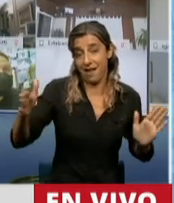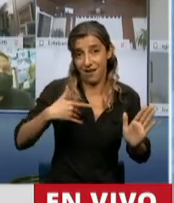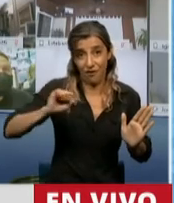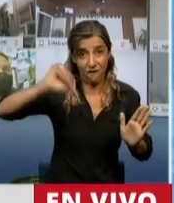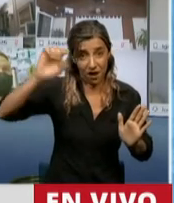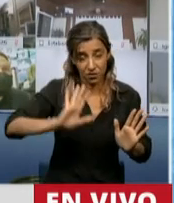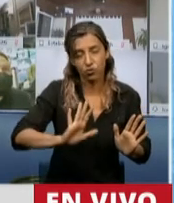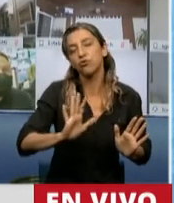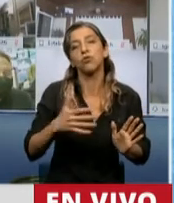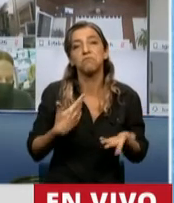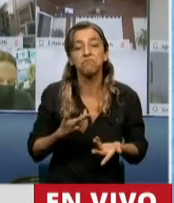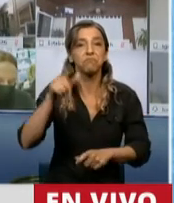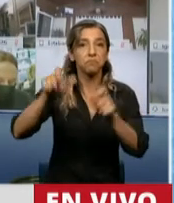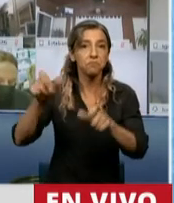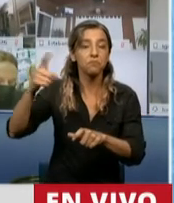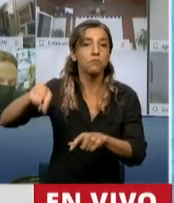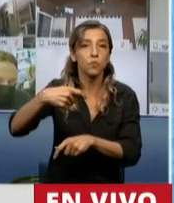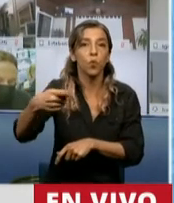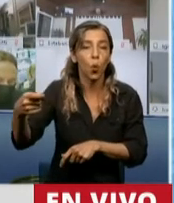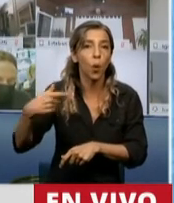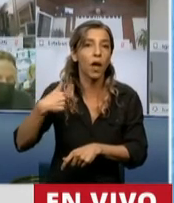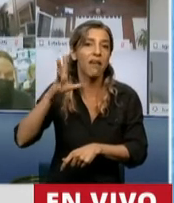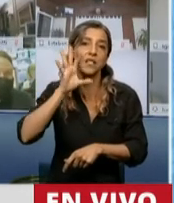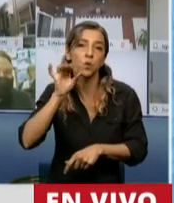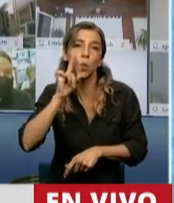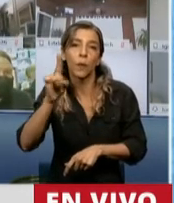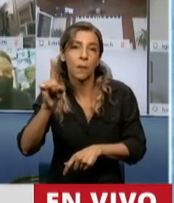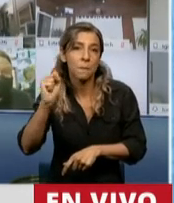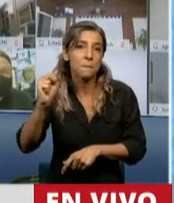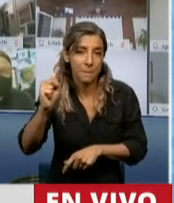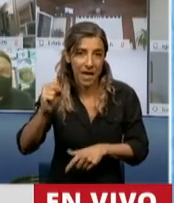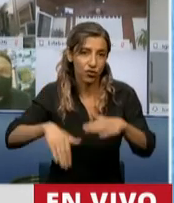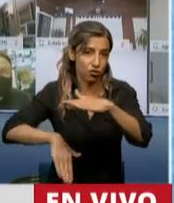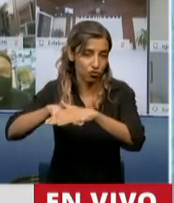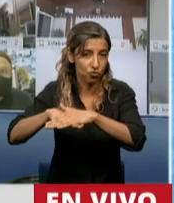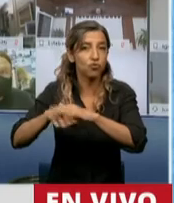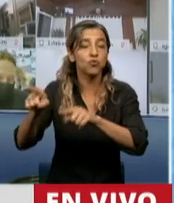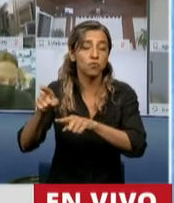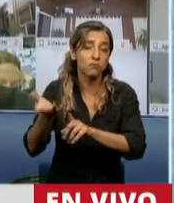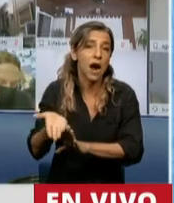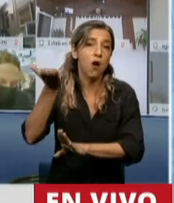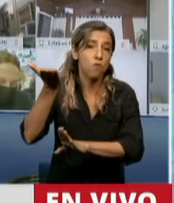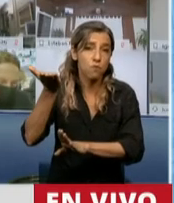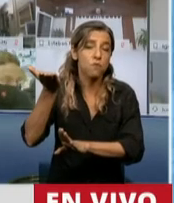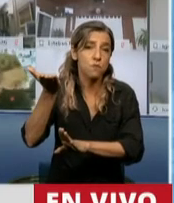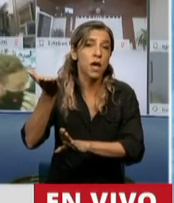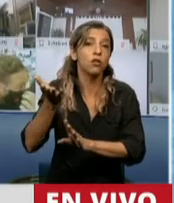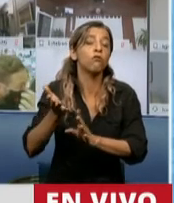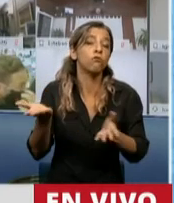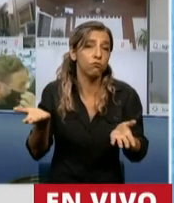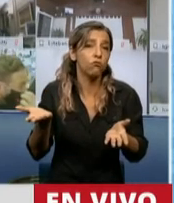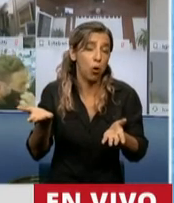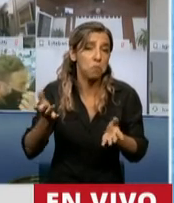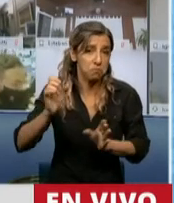los jubilados que ganaban hasta 50.000 pesos en diciembre han tenido aumentos por encima de la inflación